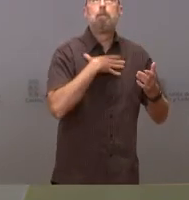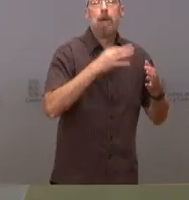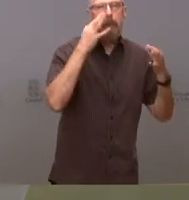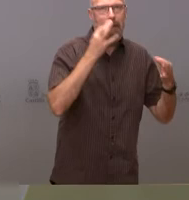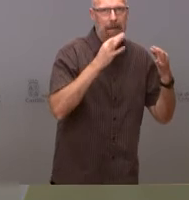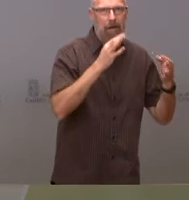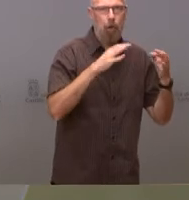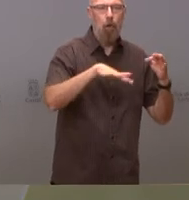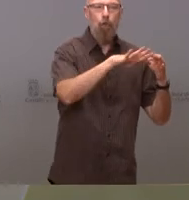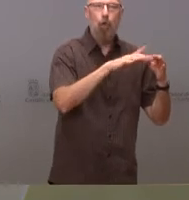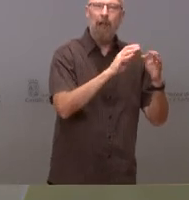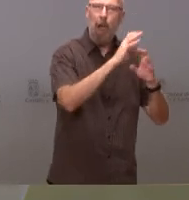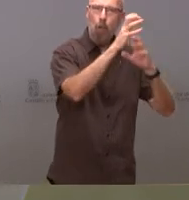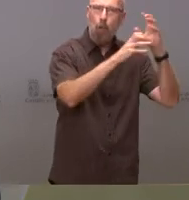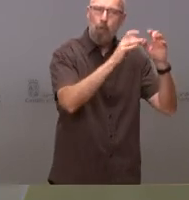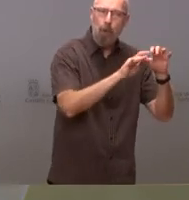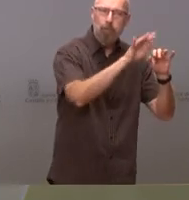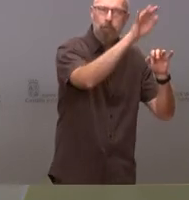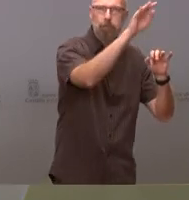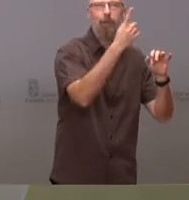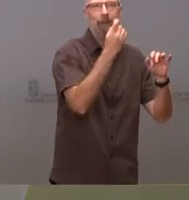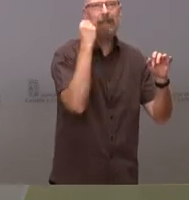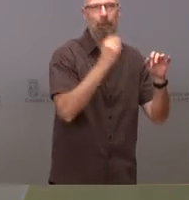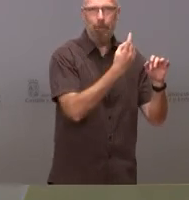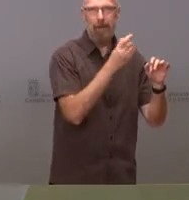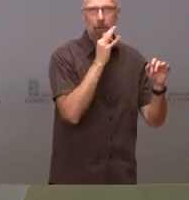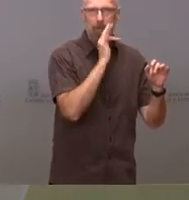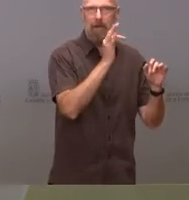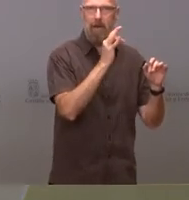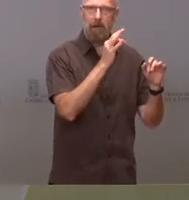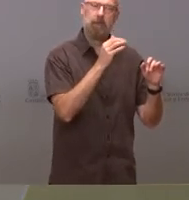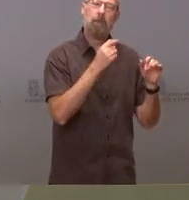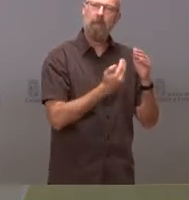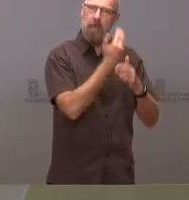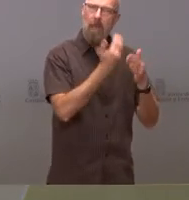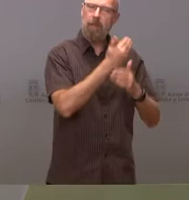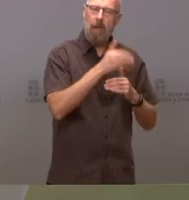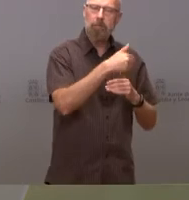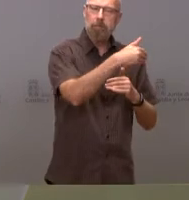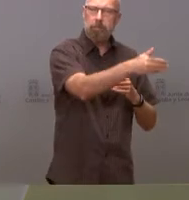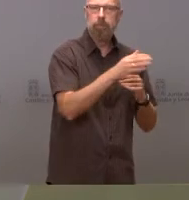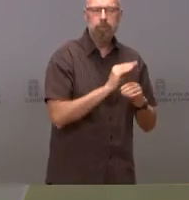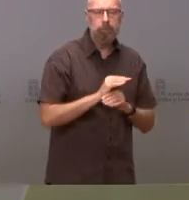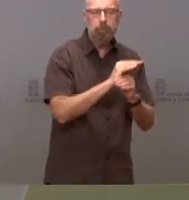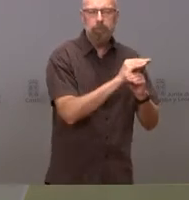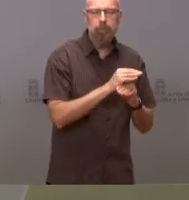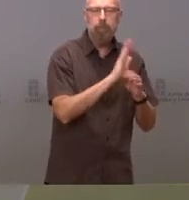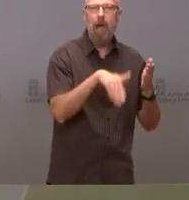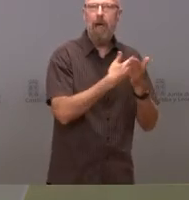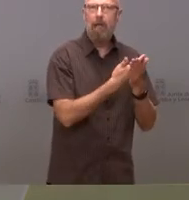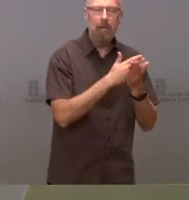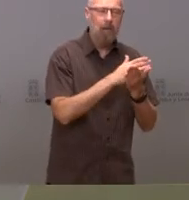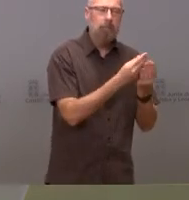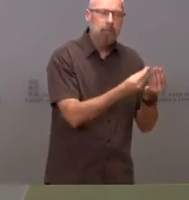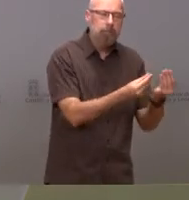humeantes que se tienen que enfriar y con labores que están permanentemente y que durarán varios días de enfriamiento a través de, bueno, la